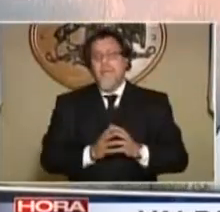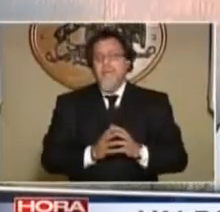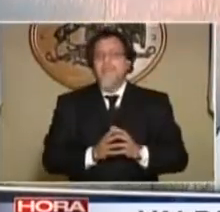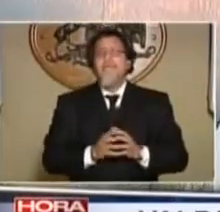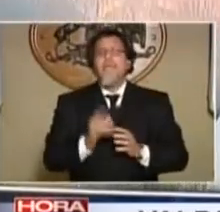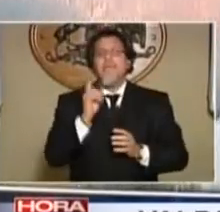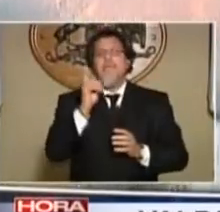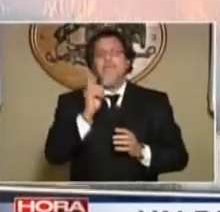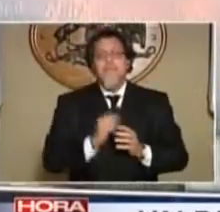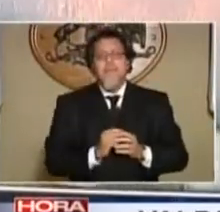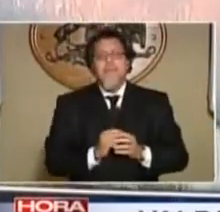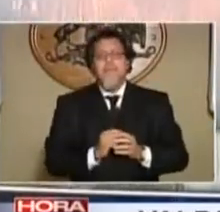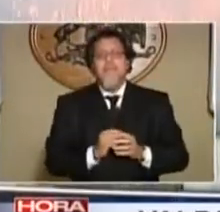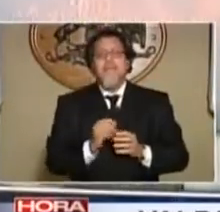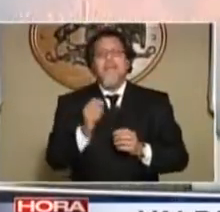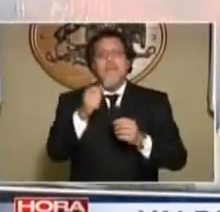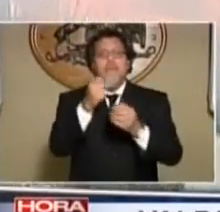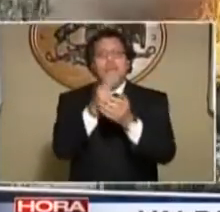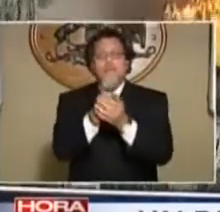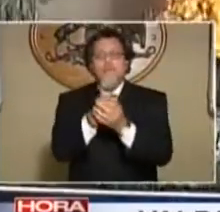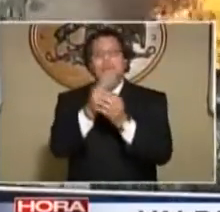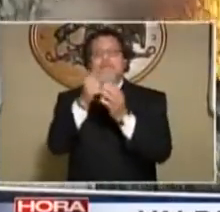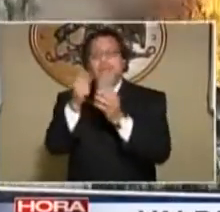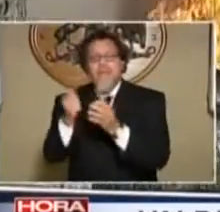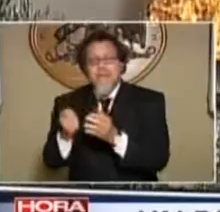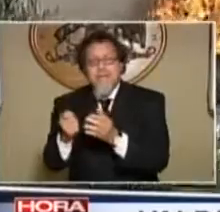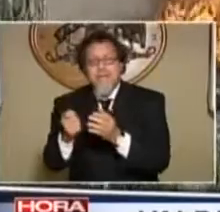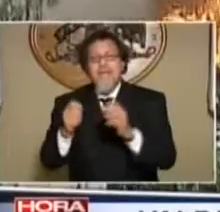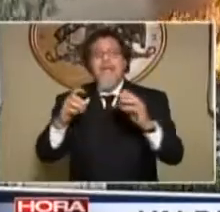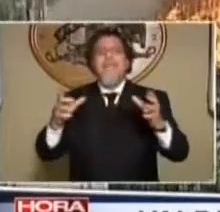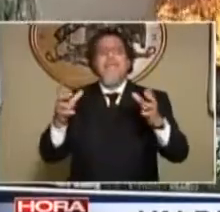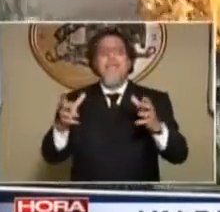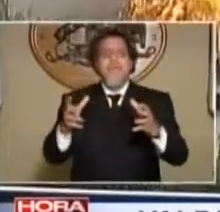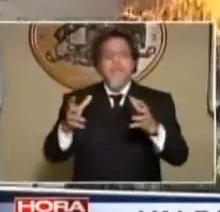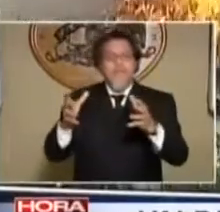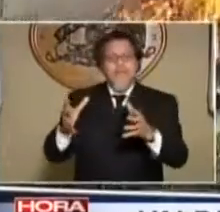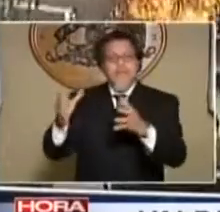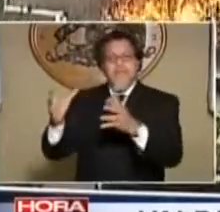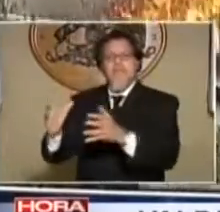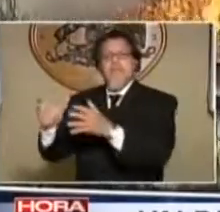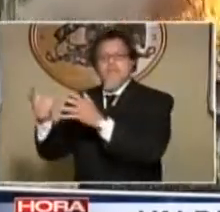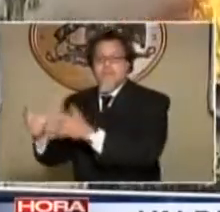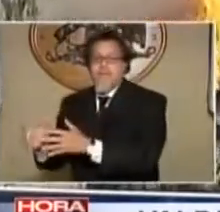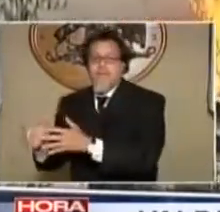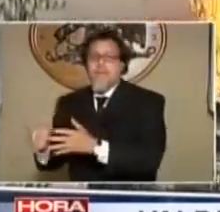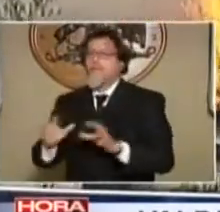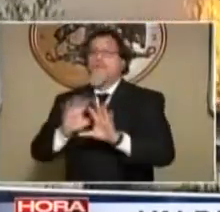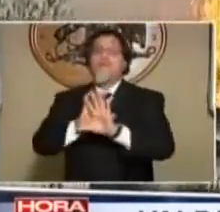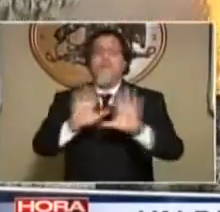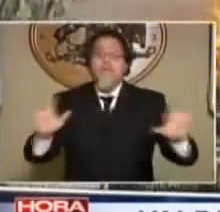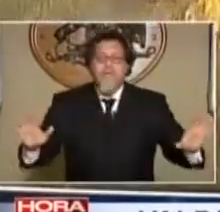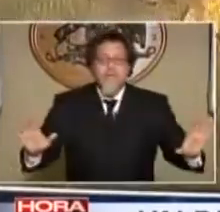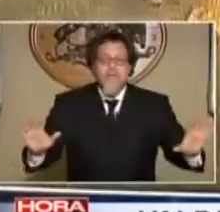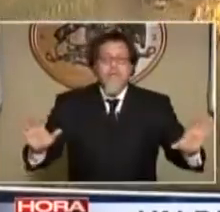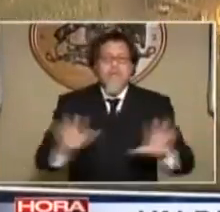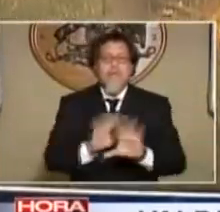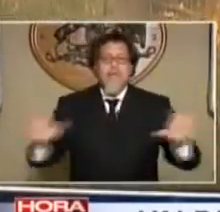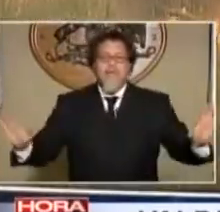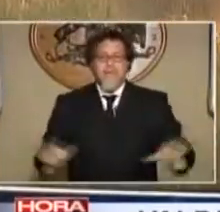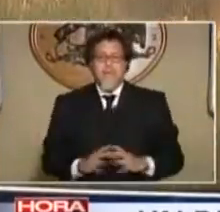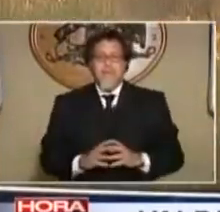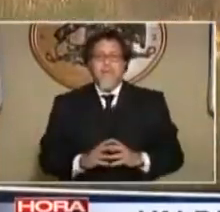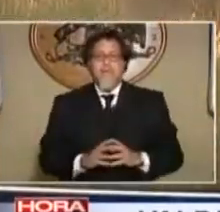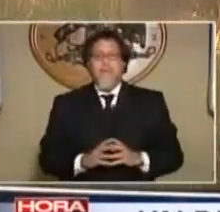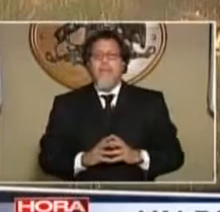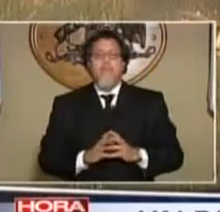había que limpiar las quebradas, y más importante, dar recursos adicionales a aquellas comunes que tengan necesidades especiales. Con todo cariño a Santiago